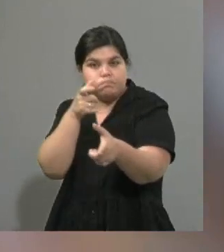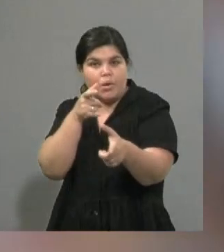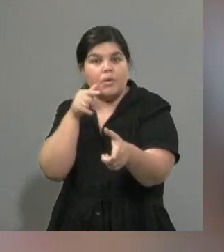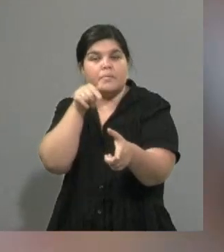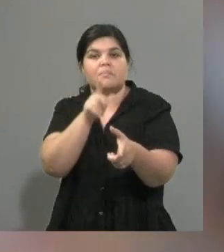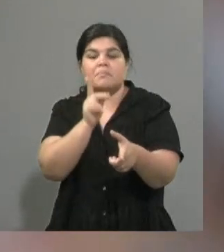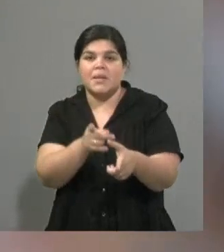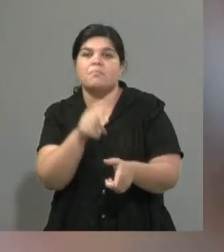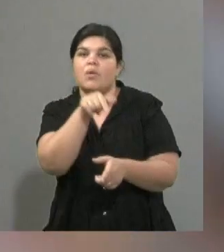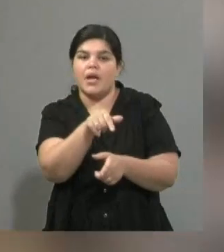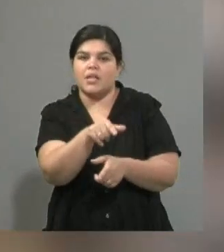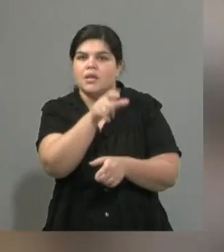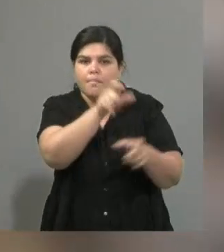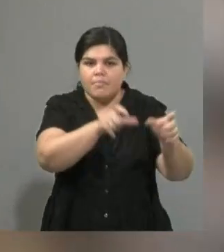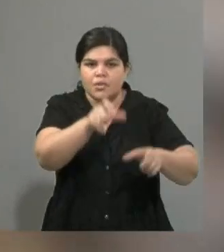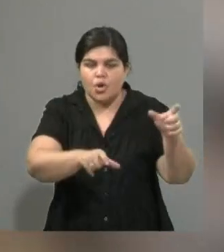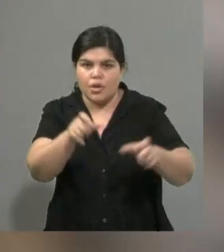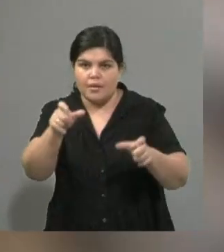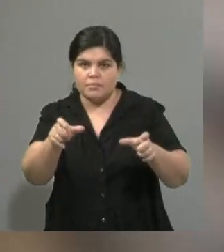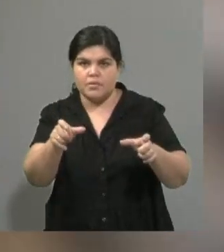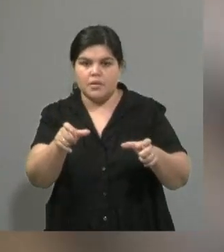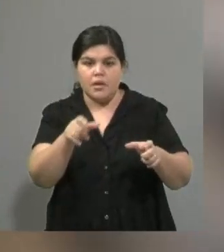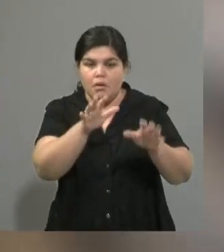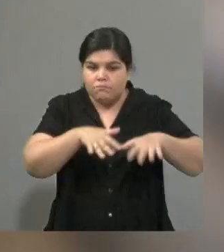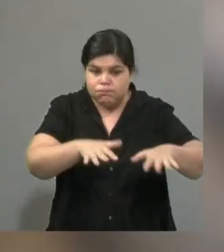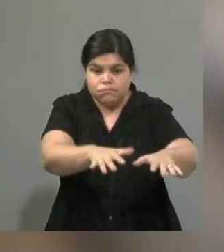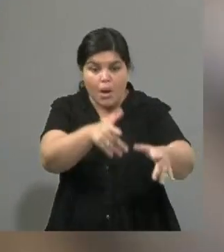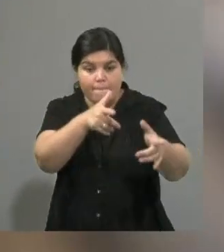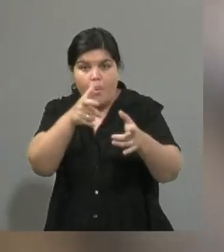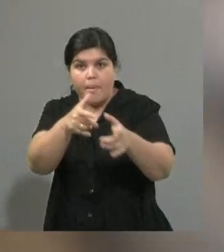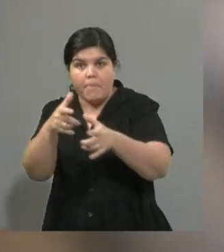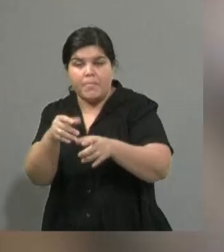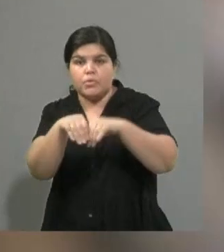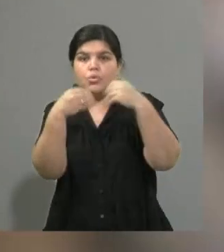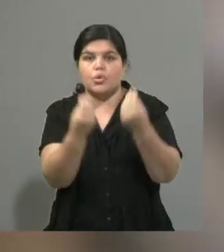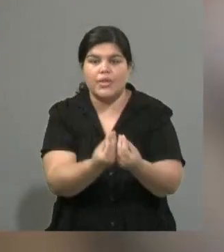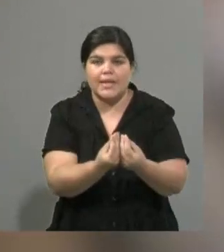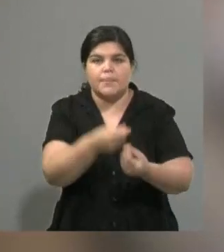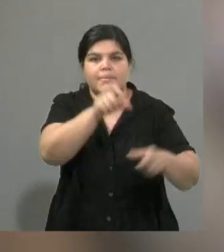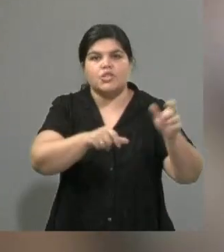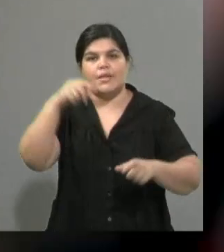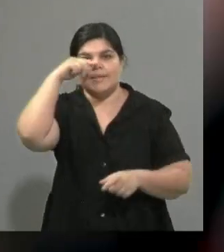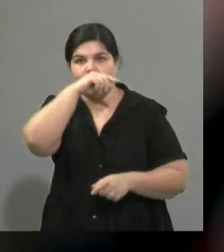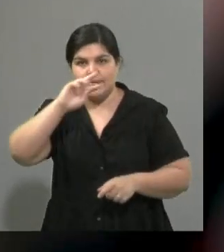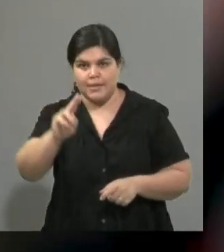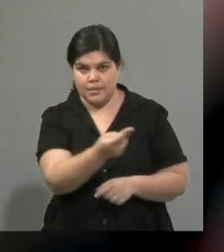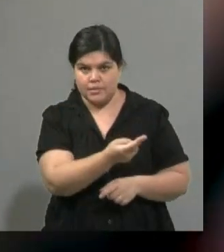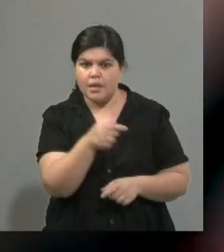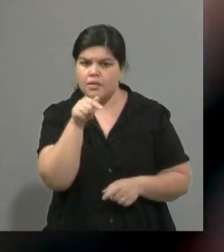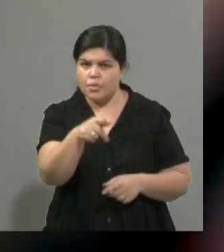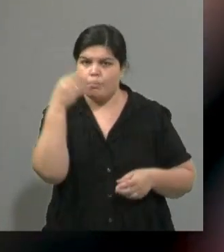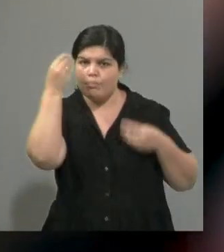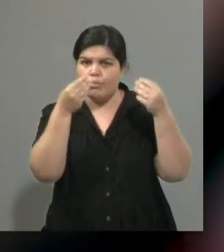población, los protestantes, y fallecieran siete personas producto de este ataque. ¿Y esto por qué es llamativo y preocupa mucho? Porque